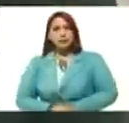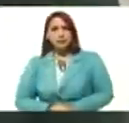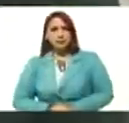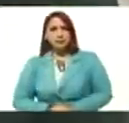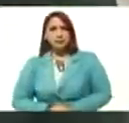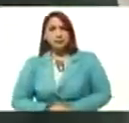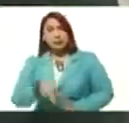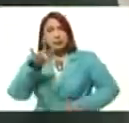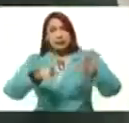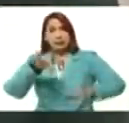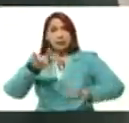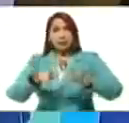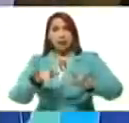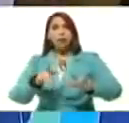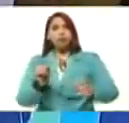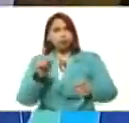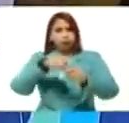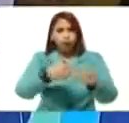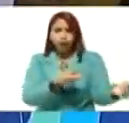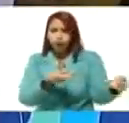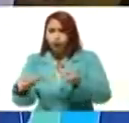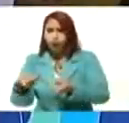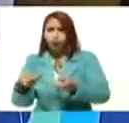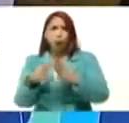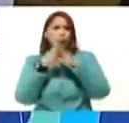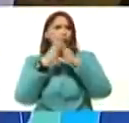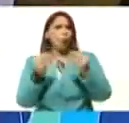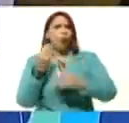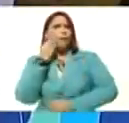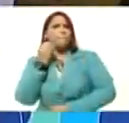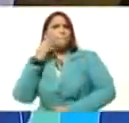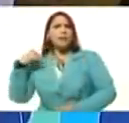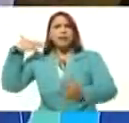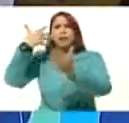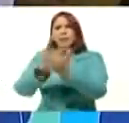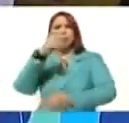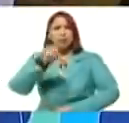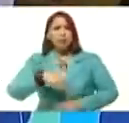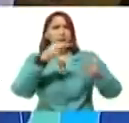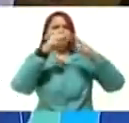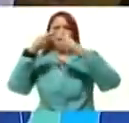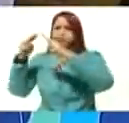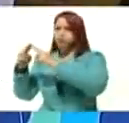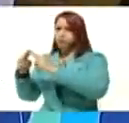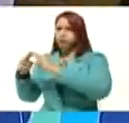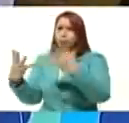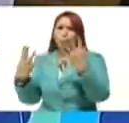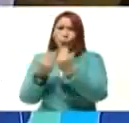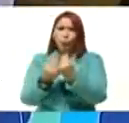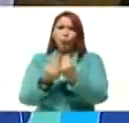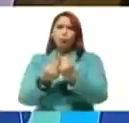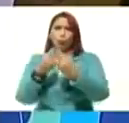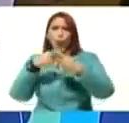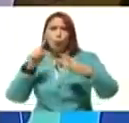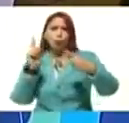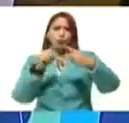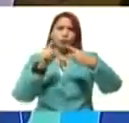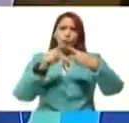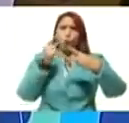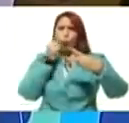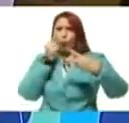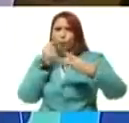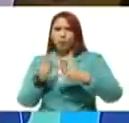Bienvenido, Rodríguez Cabello, con toda tu experiencia, tu conocimiento, junto a Amelias, un